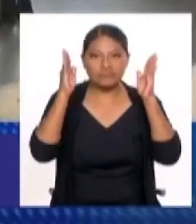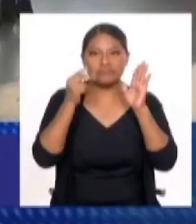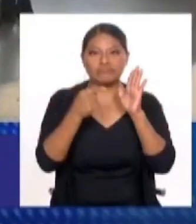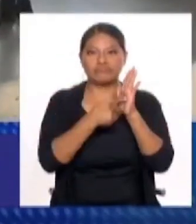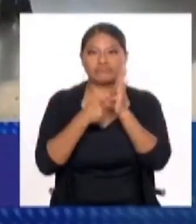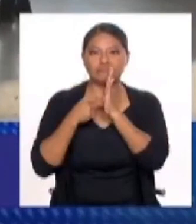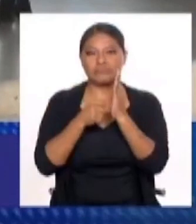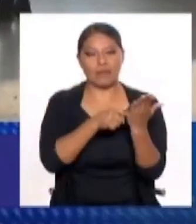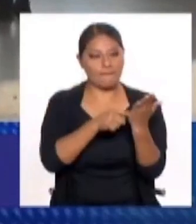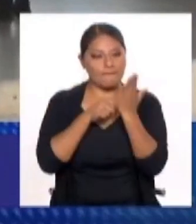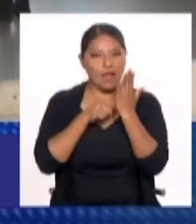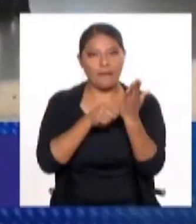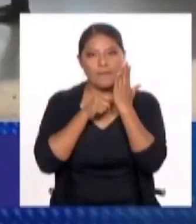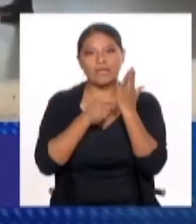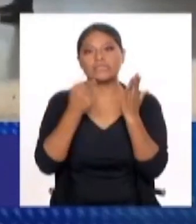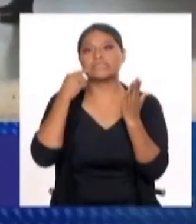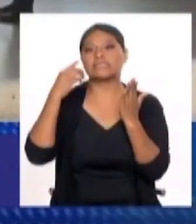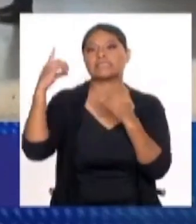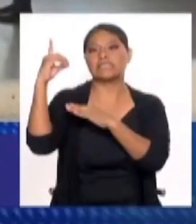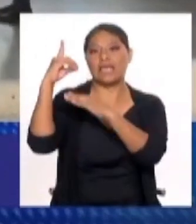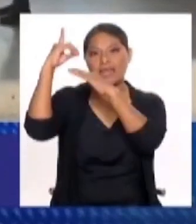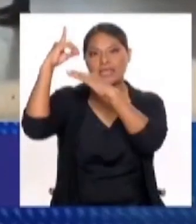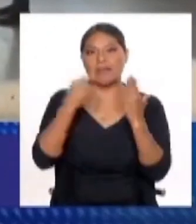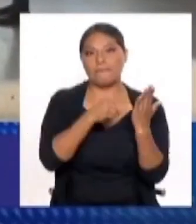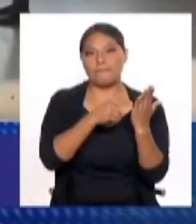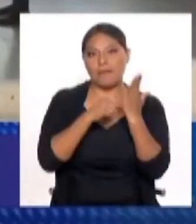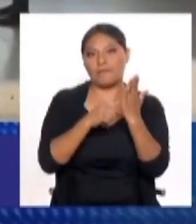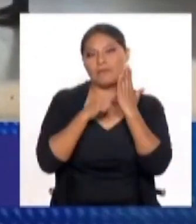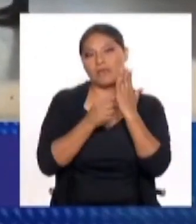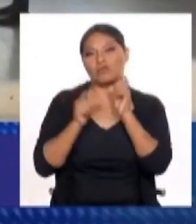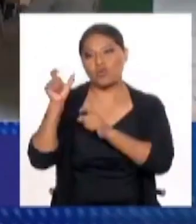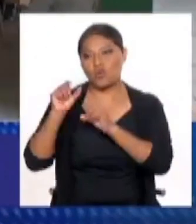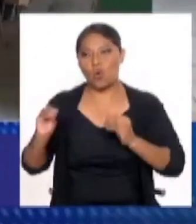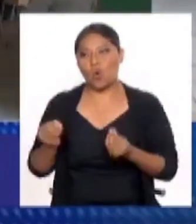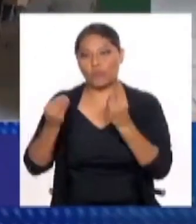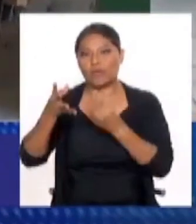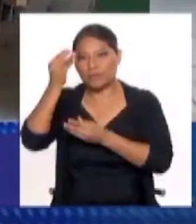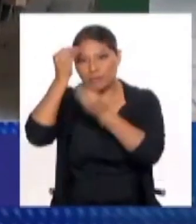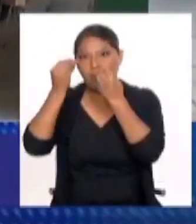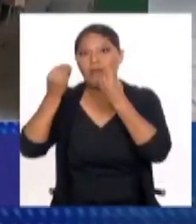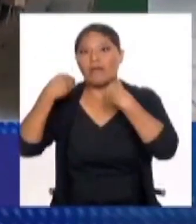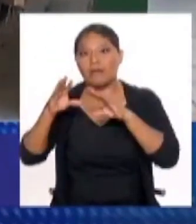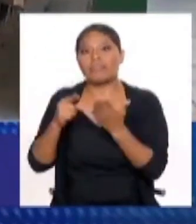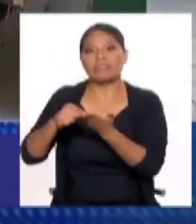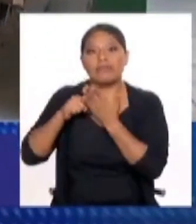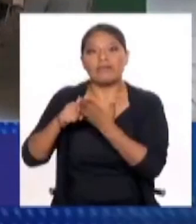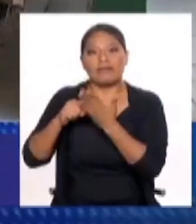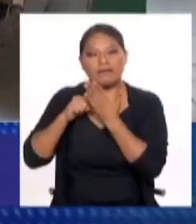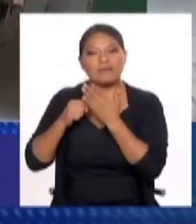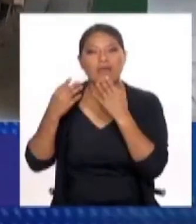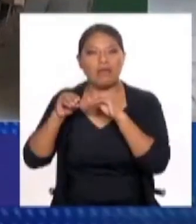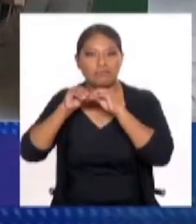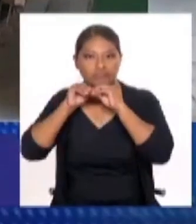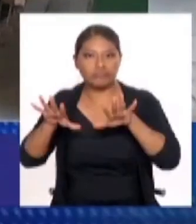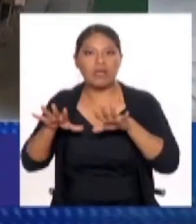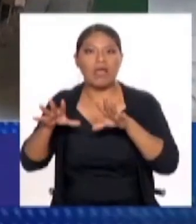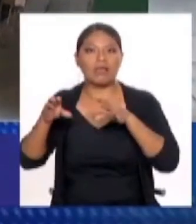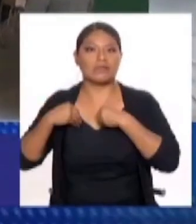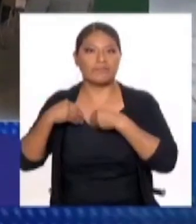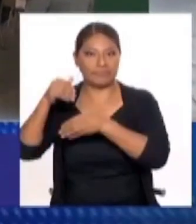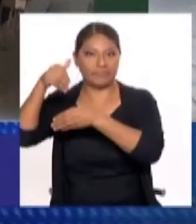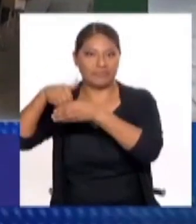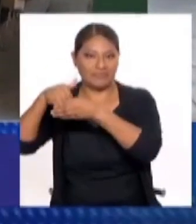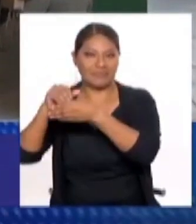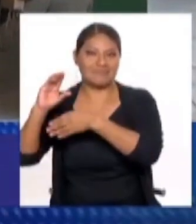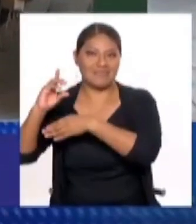clara de estos sectores en estrategias de comunicación y de influencia de la opinión pública en las redes sociales. De